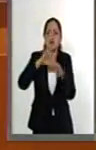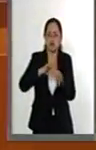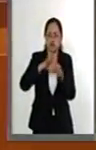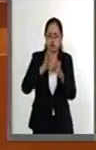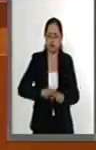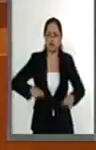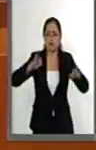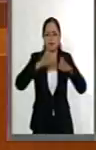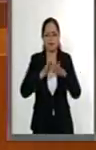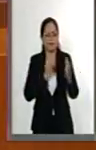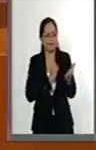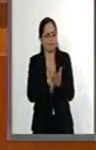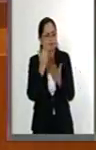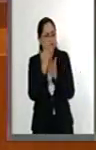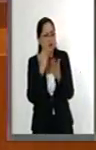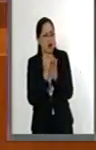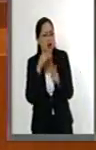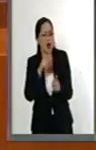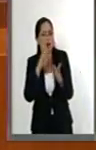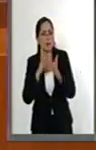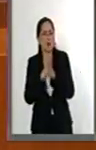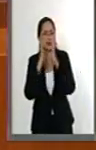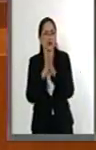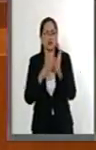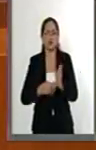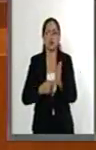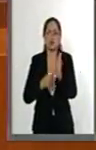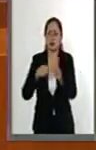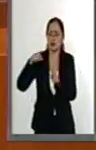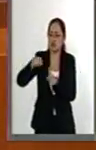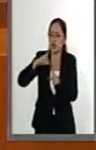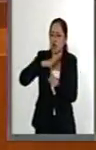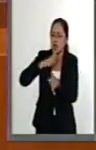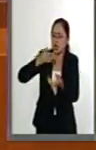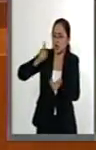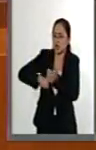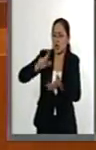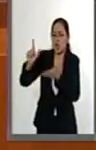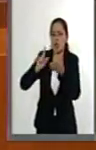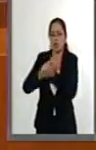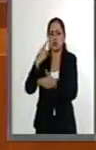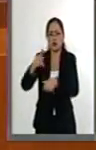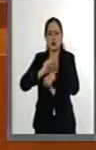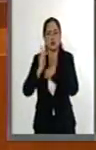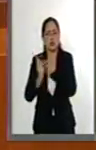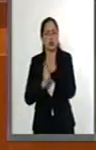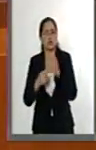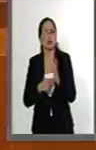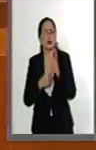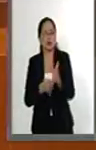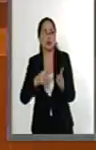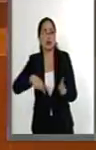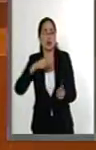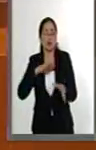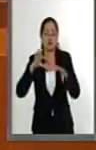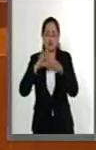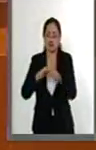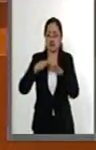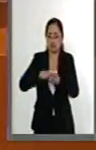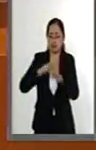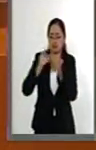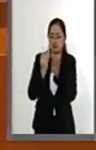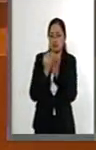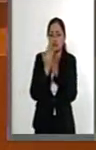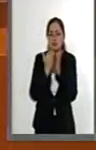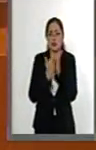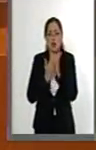naturaleza tienen una participación directa en la vida de la democracia nacional, al ser el órgano jurisdiccional encargado de